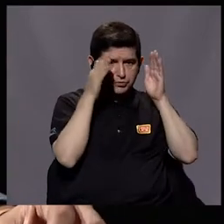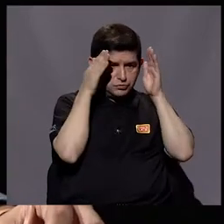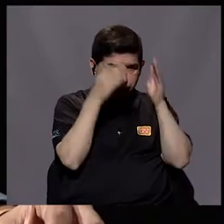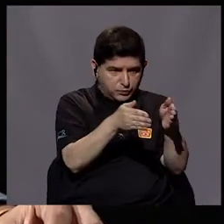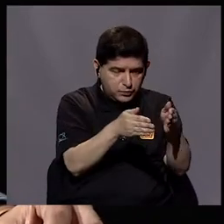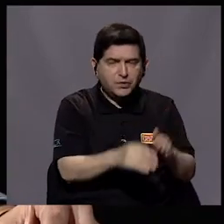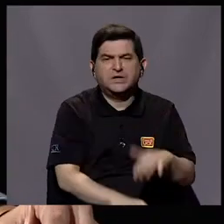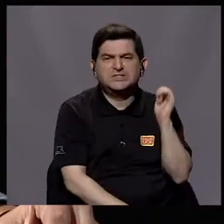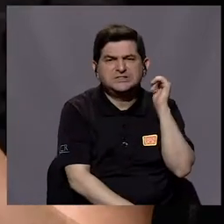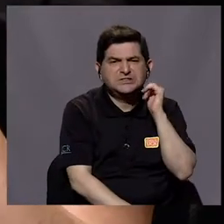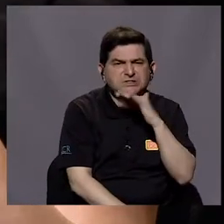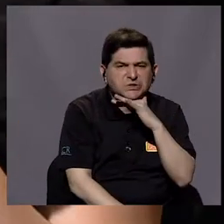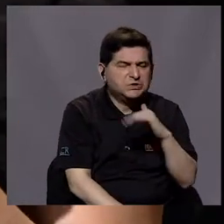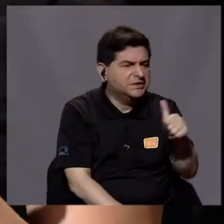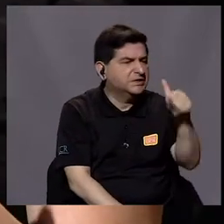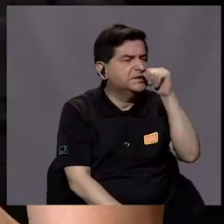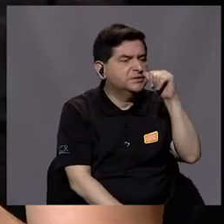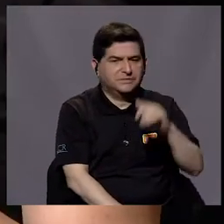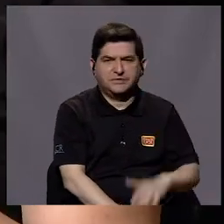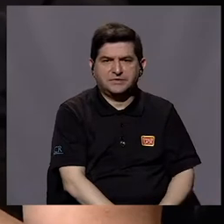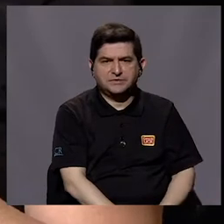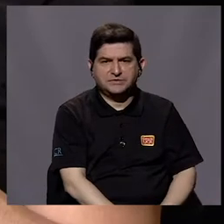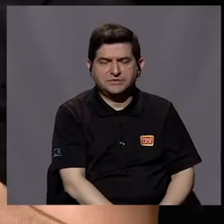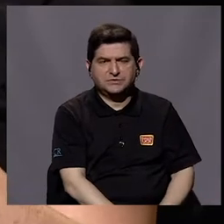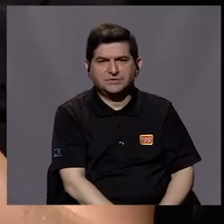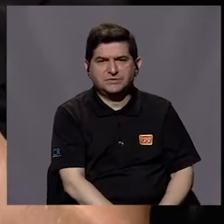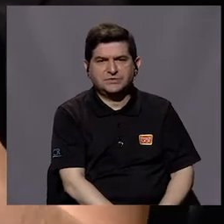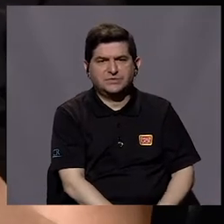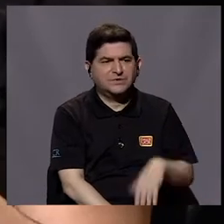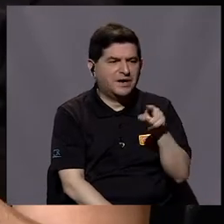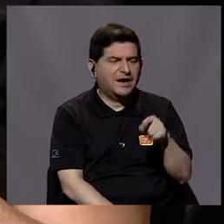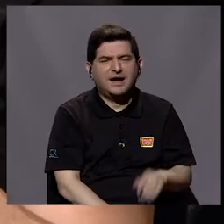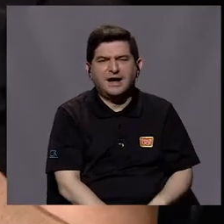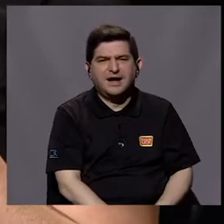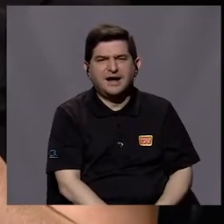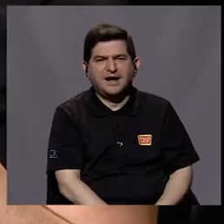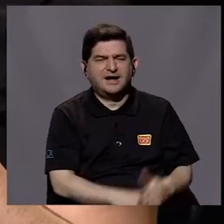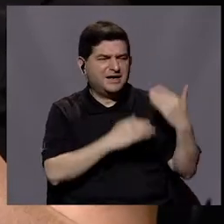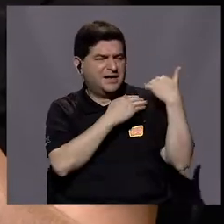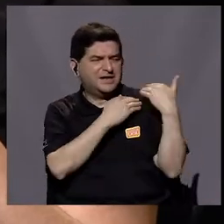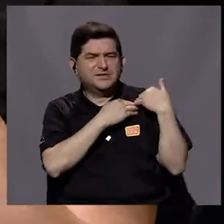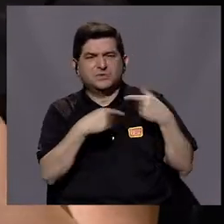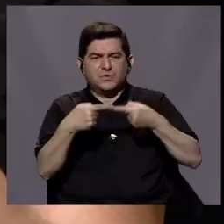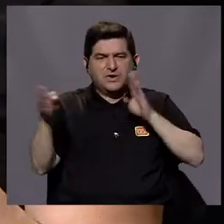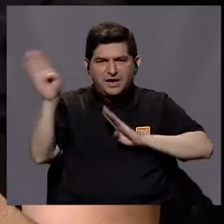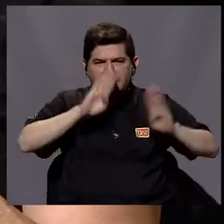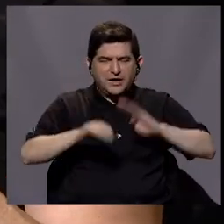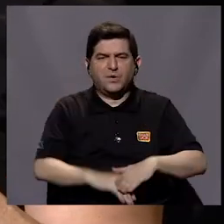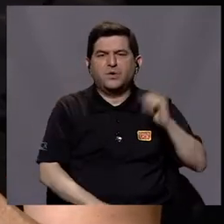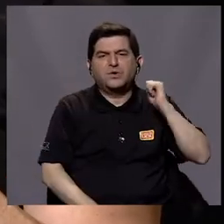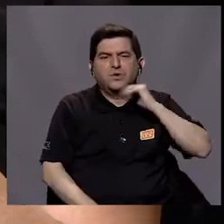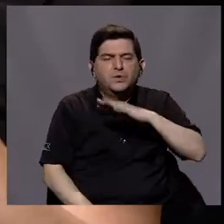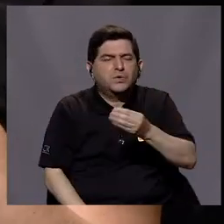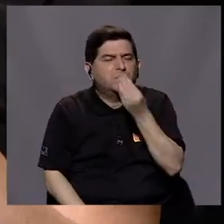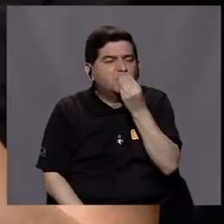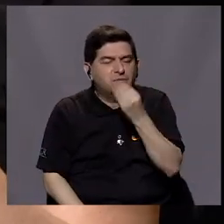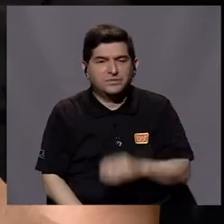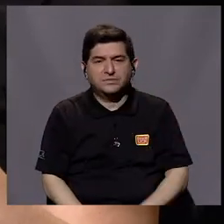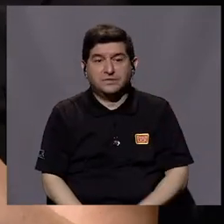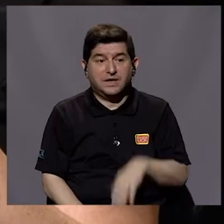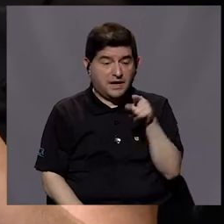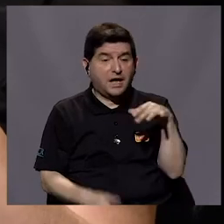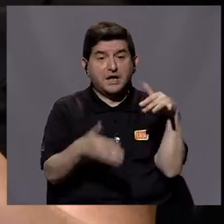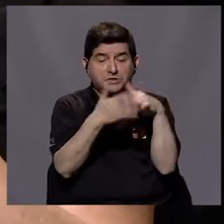enfocados hacia contaminación de aguas, hacia resistencia a antibióticos, contaminación de alimentos, son